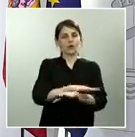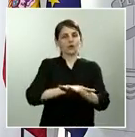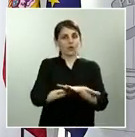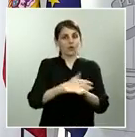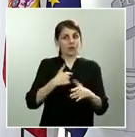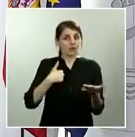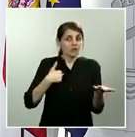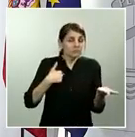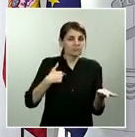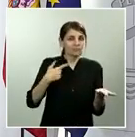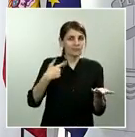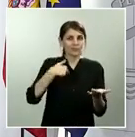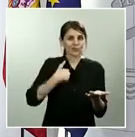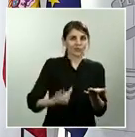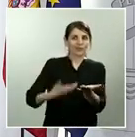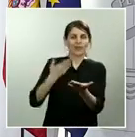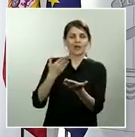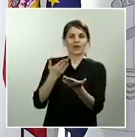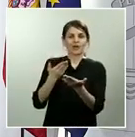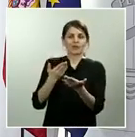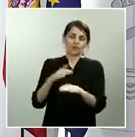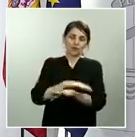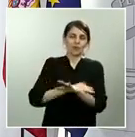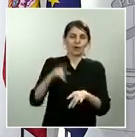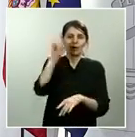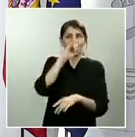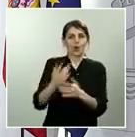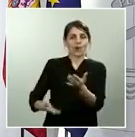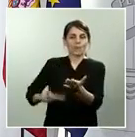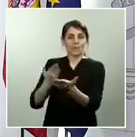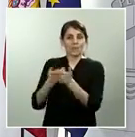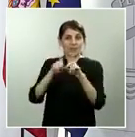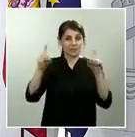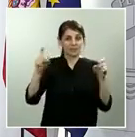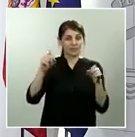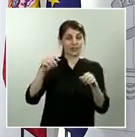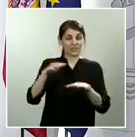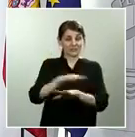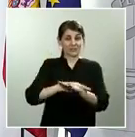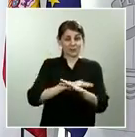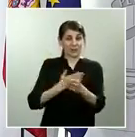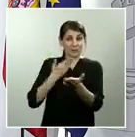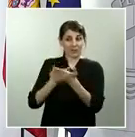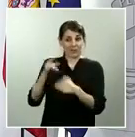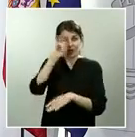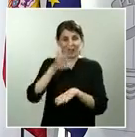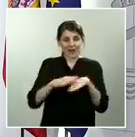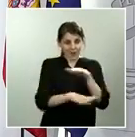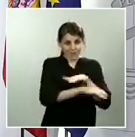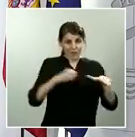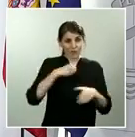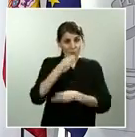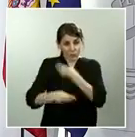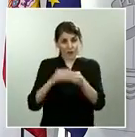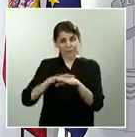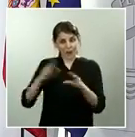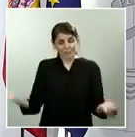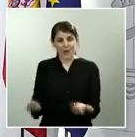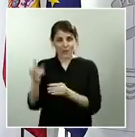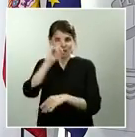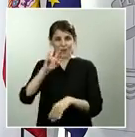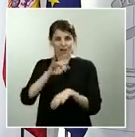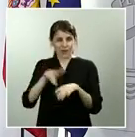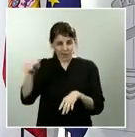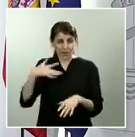todas las instituciones de Canarias. Y por otra parte también le plantearía si el Ministerio de Trabajo estaría